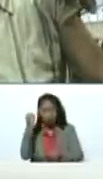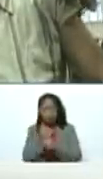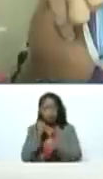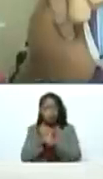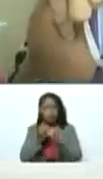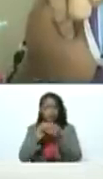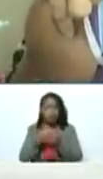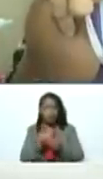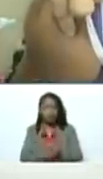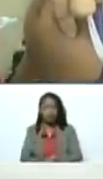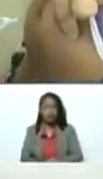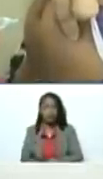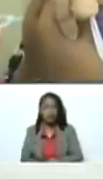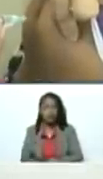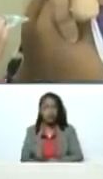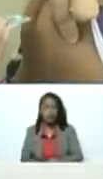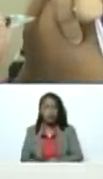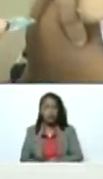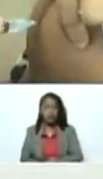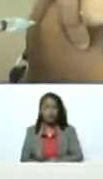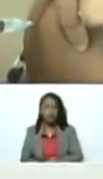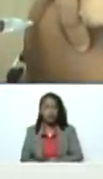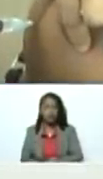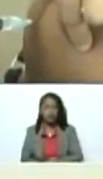completa.